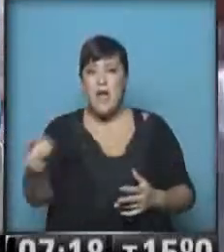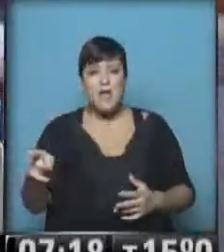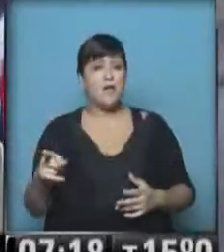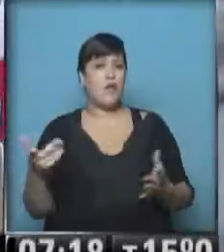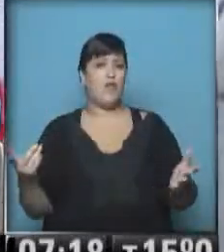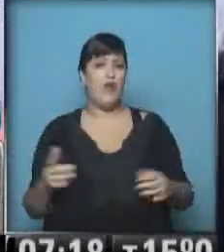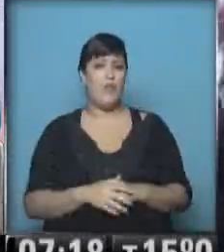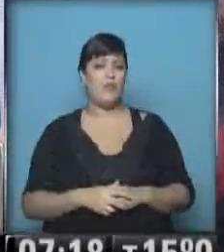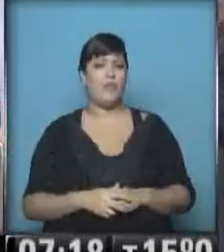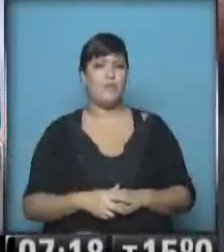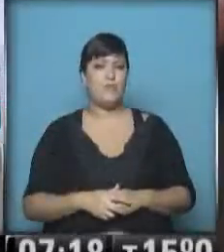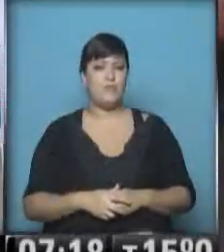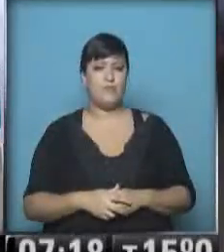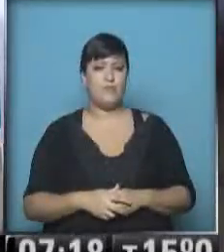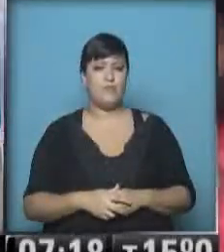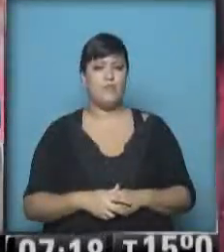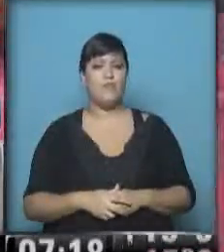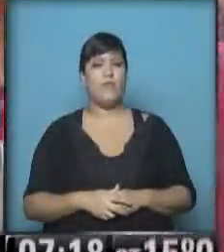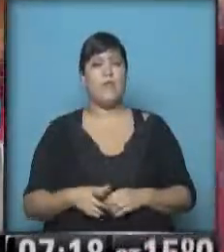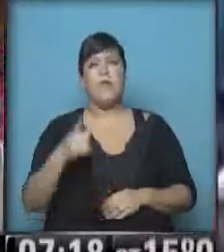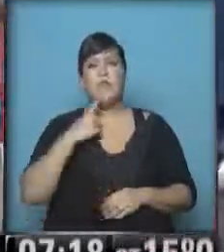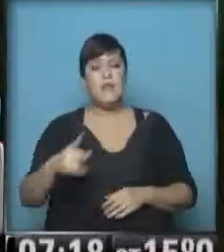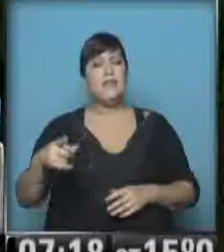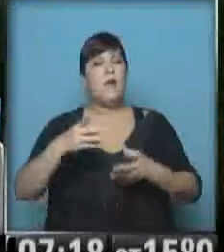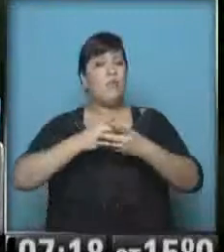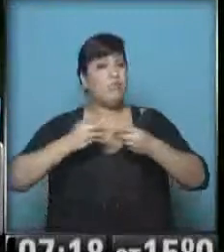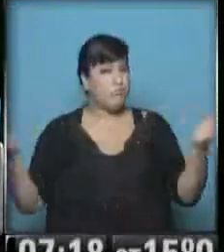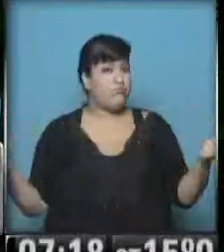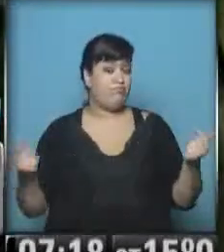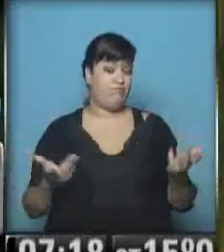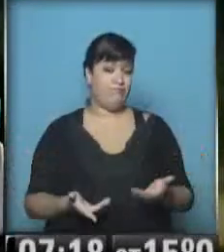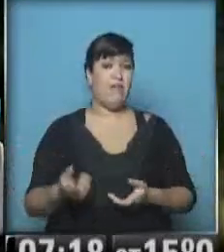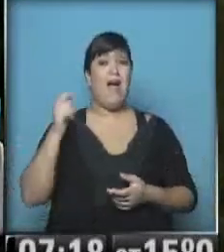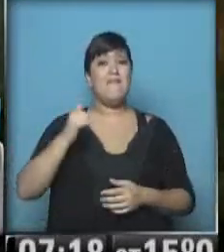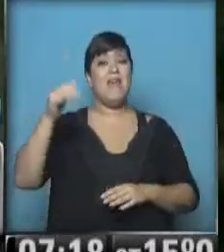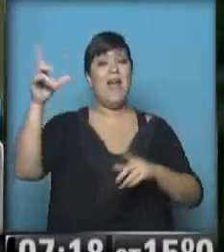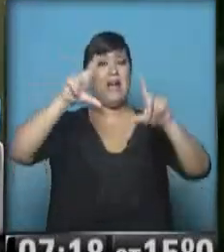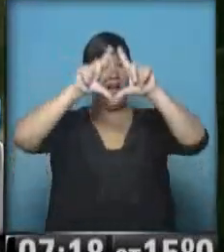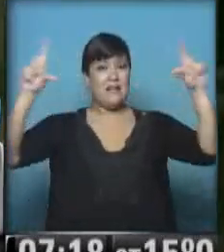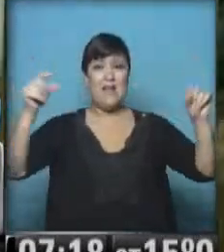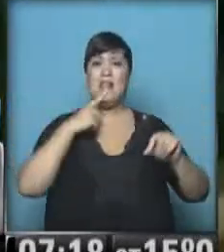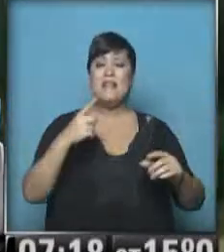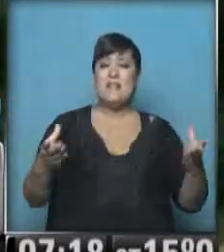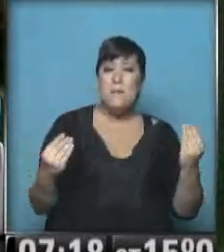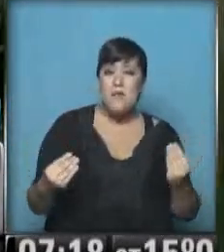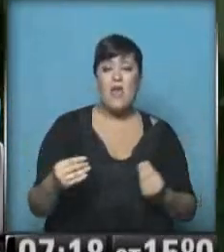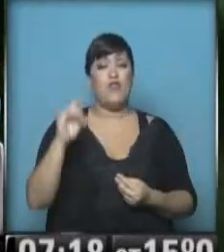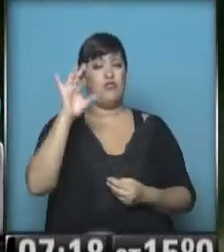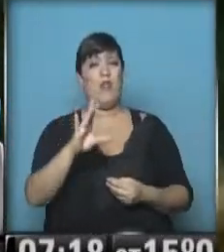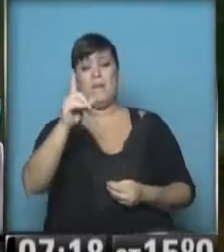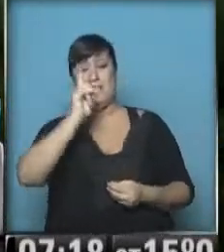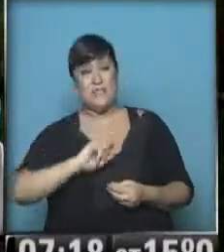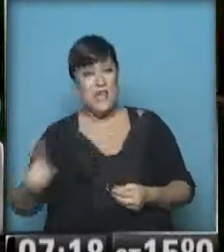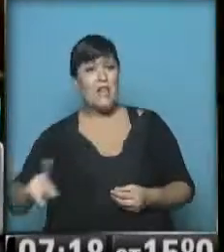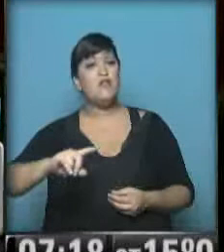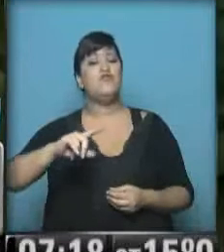terminado por lo menos en concepto de desaparecidos. Habían carteles, Alejandro, que decían miedo, bueno, solo al silencio, muera el mal